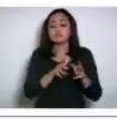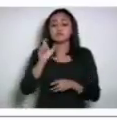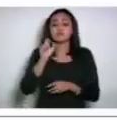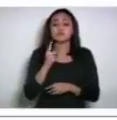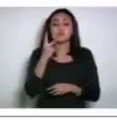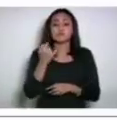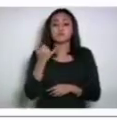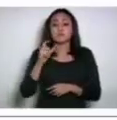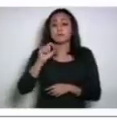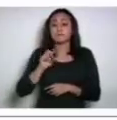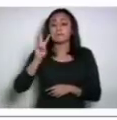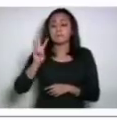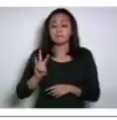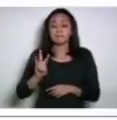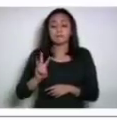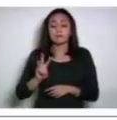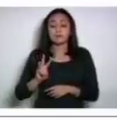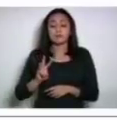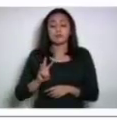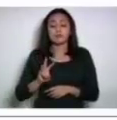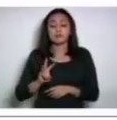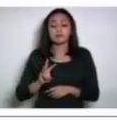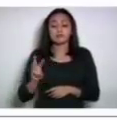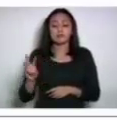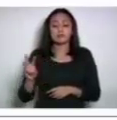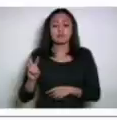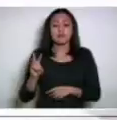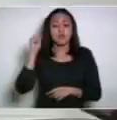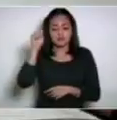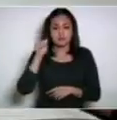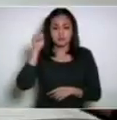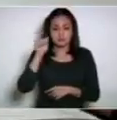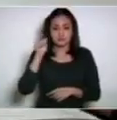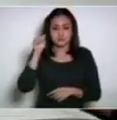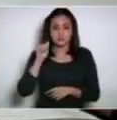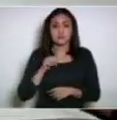veintidós y veintitrés de de abril. Respecto a la